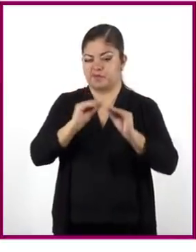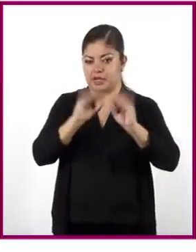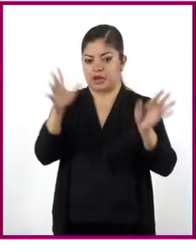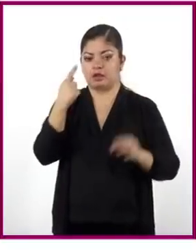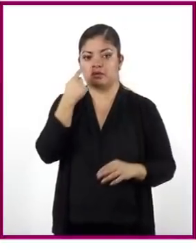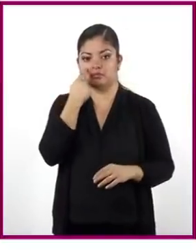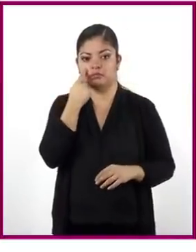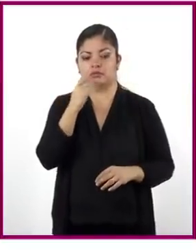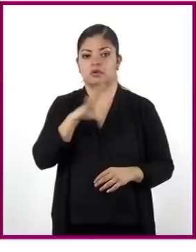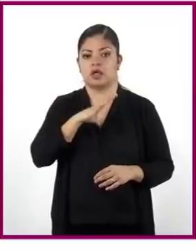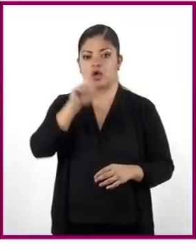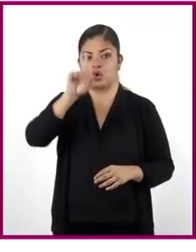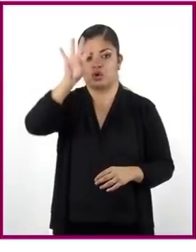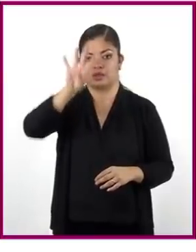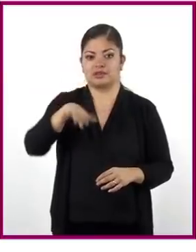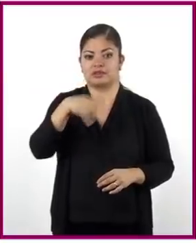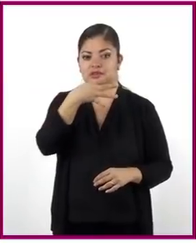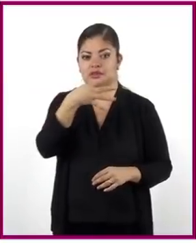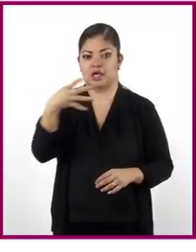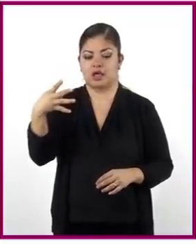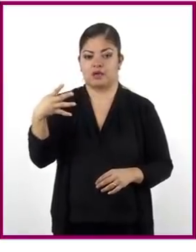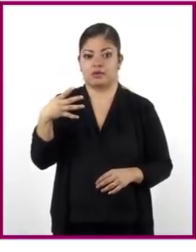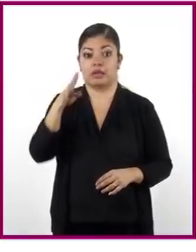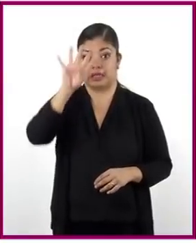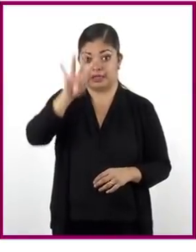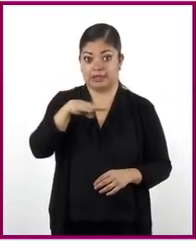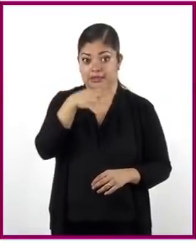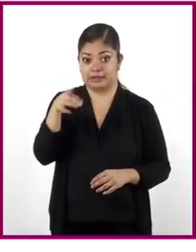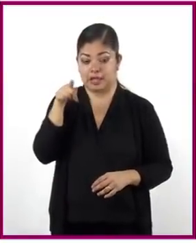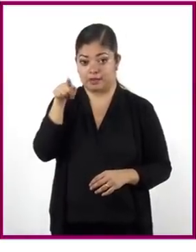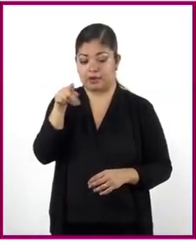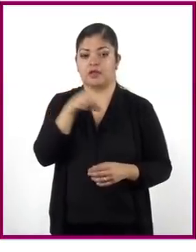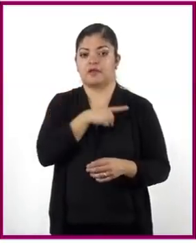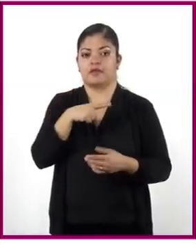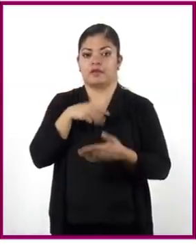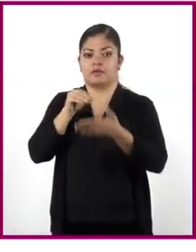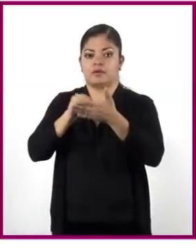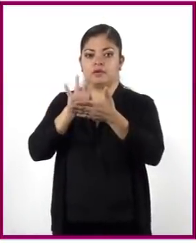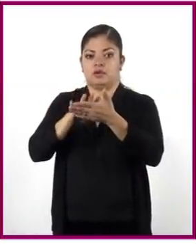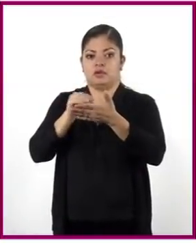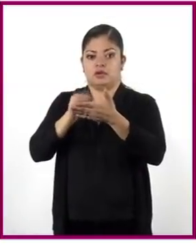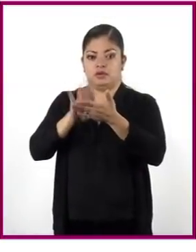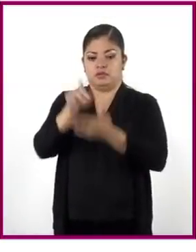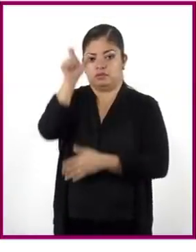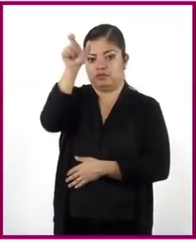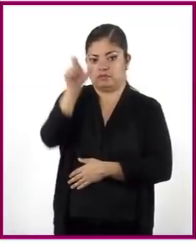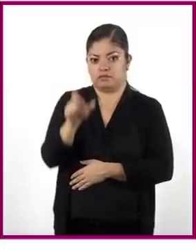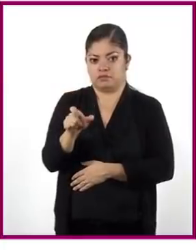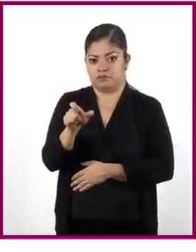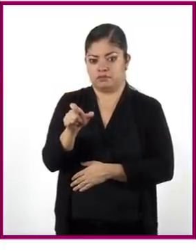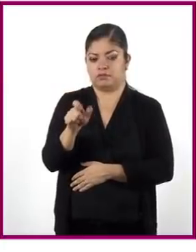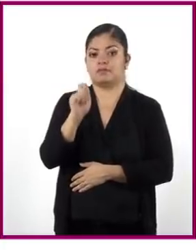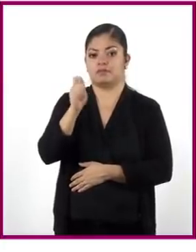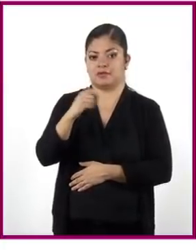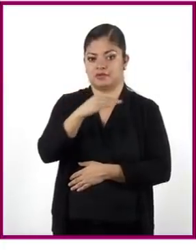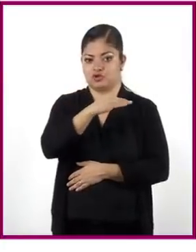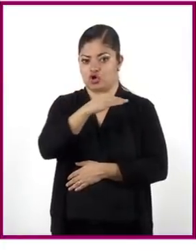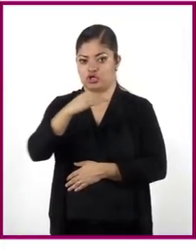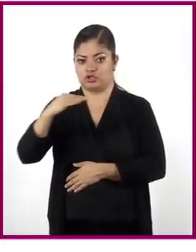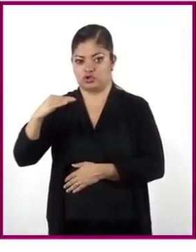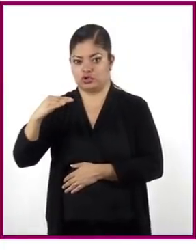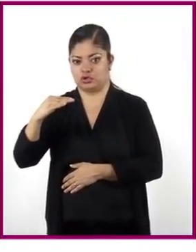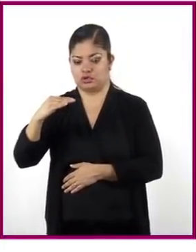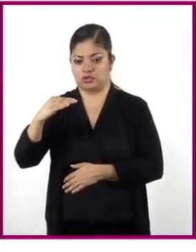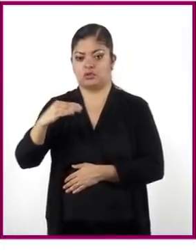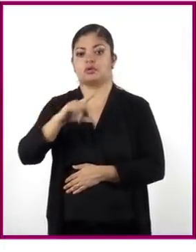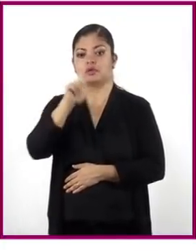dibujar una tabla. Y en esta tabla vamos a tener una columna que represente el eje horizontal. Entonces, en